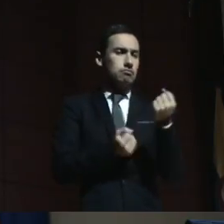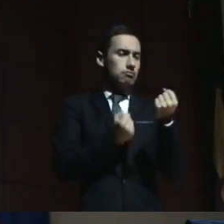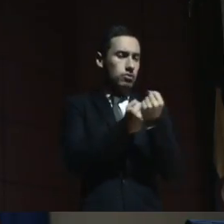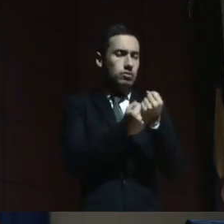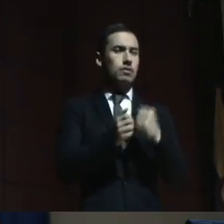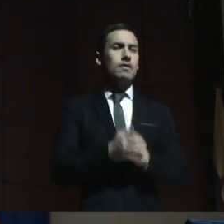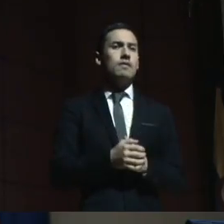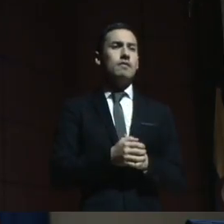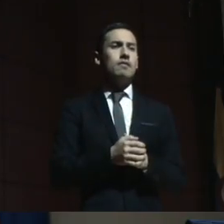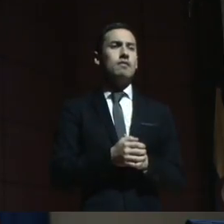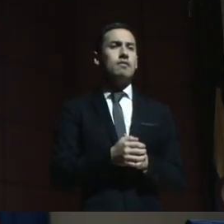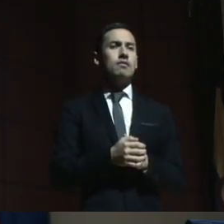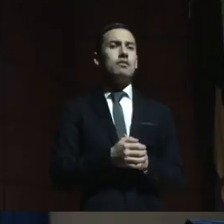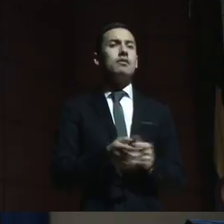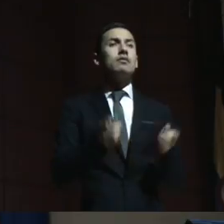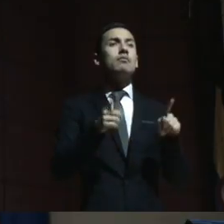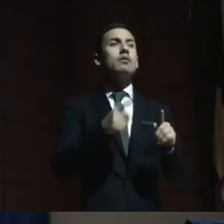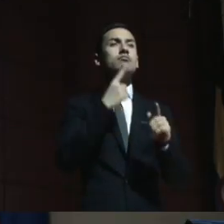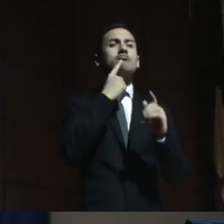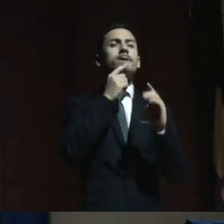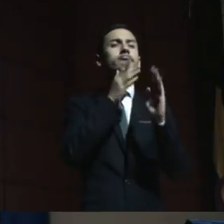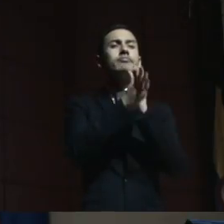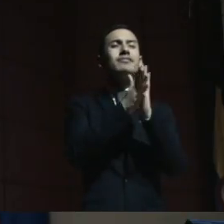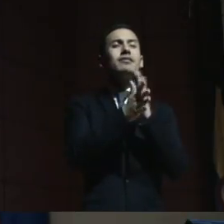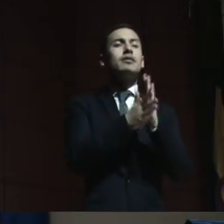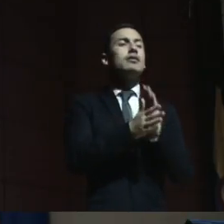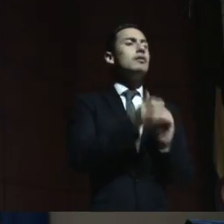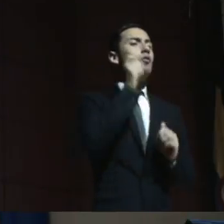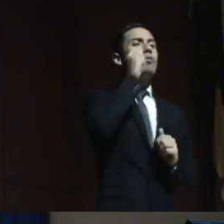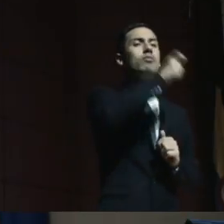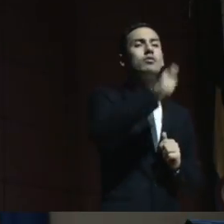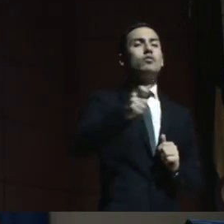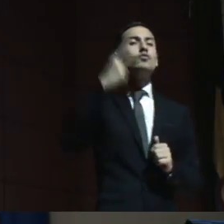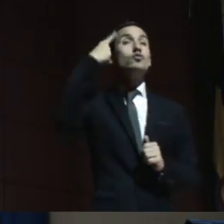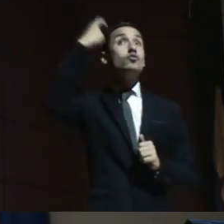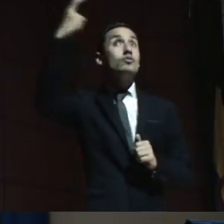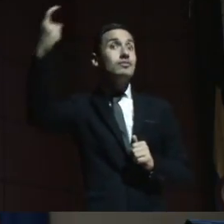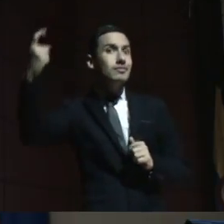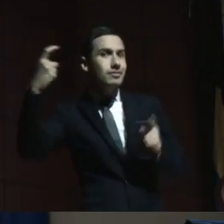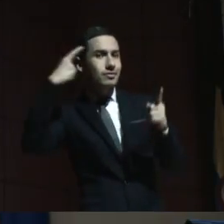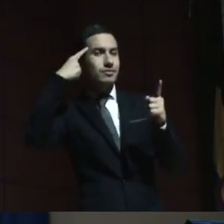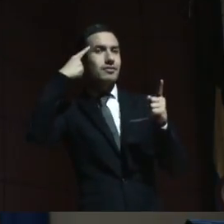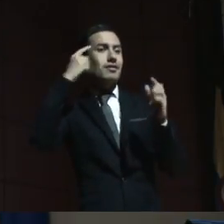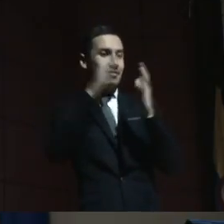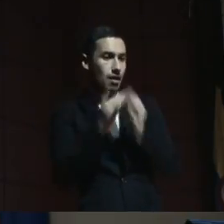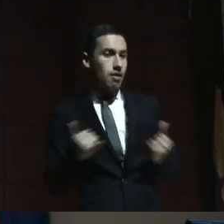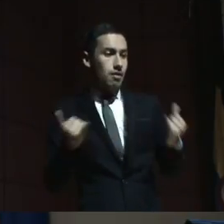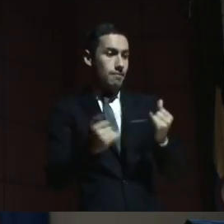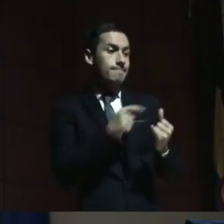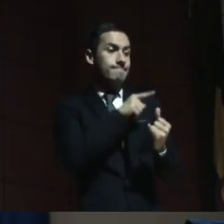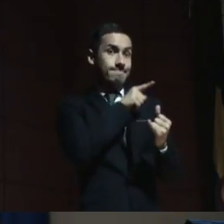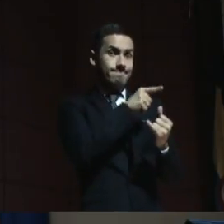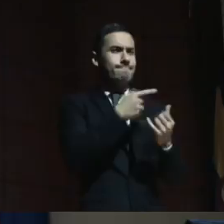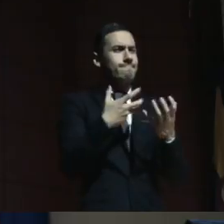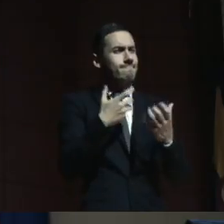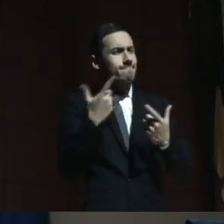y sobre todo cuando hablamos de seres humanos con sueños y con realidades que deben alcanzar.